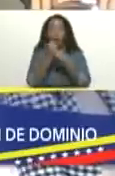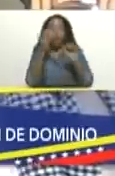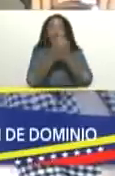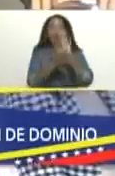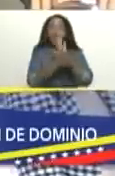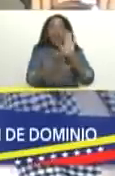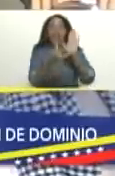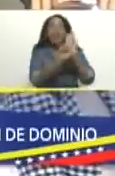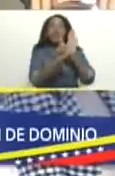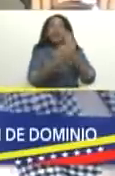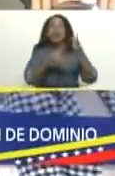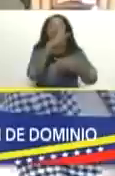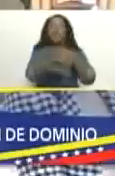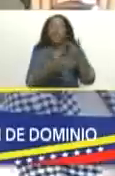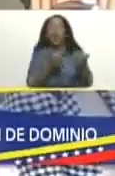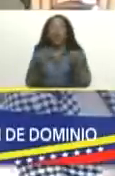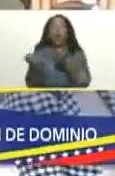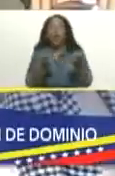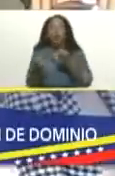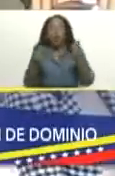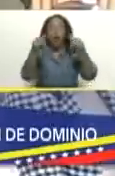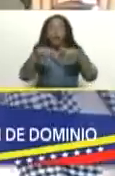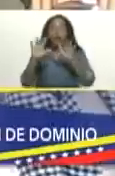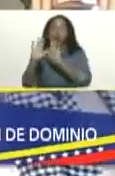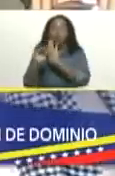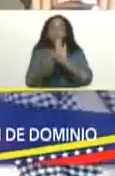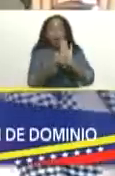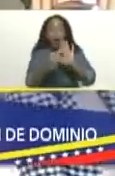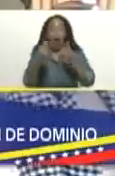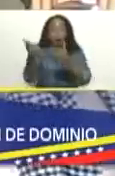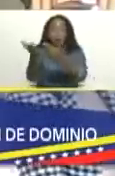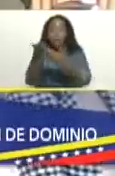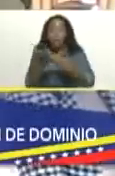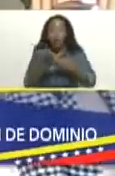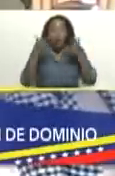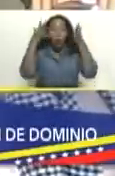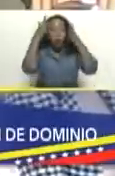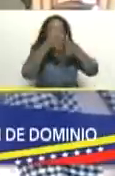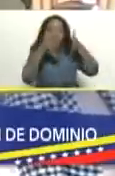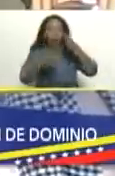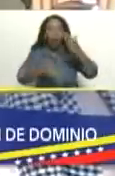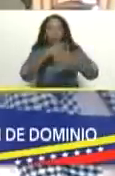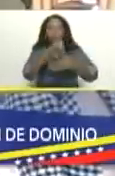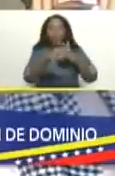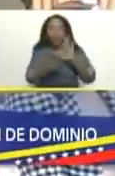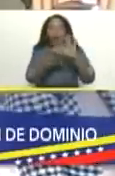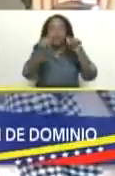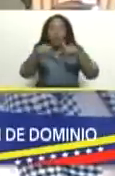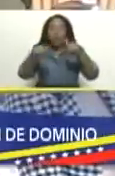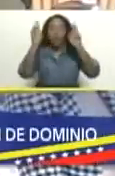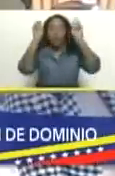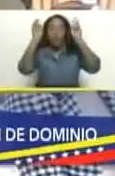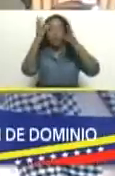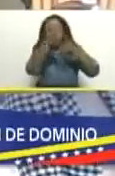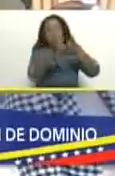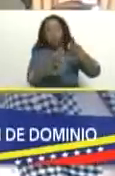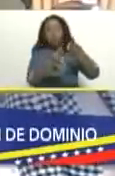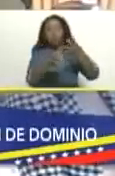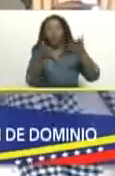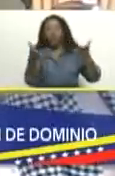comparada con otros países, a recibir la asesoría de un proyecto de ley de estas características que